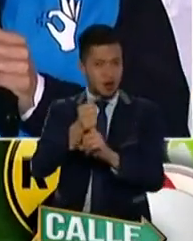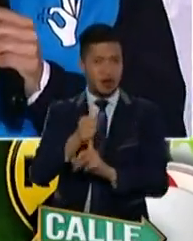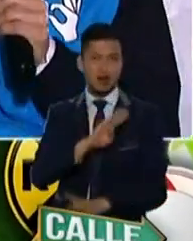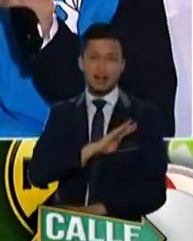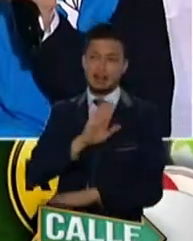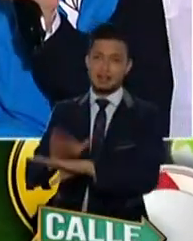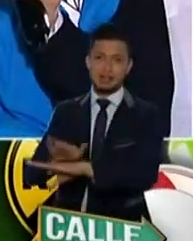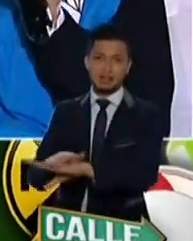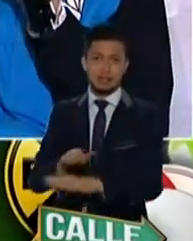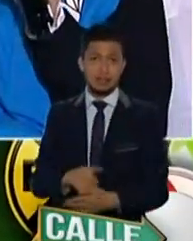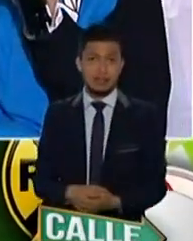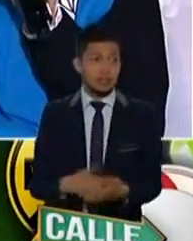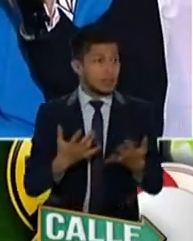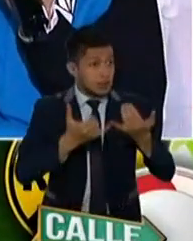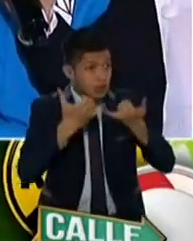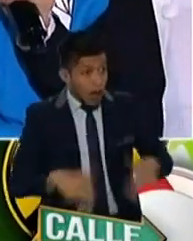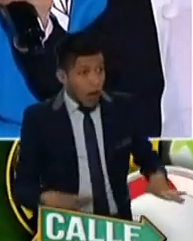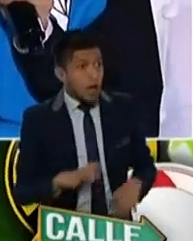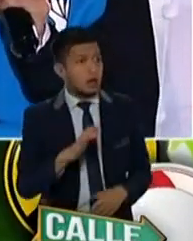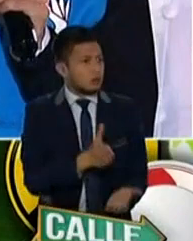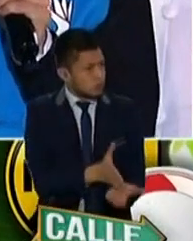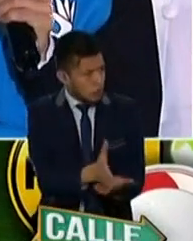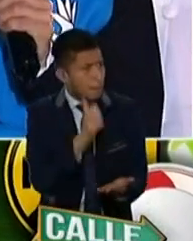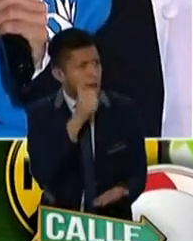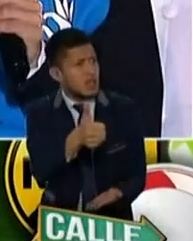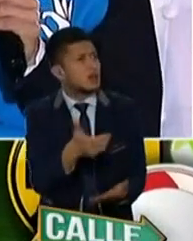Perfecto. ¿Y ya terminamos o continuamos mañana?